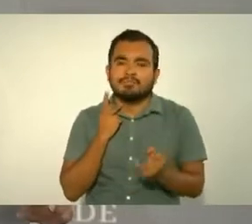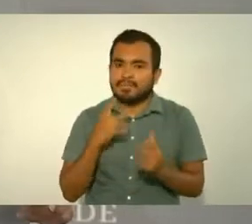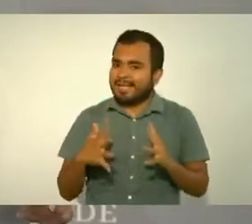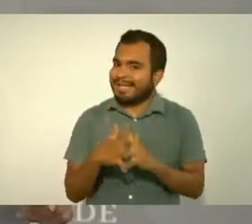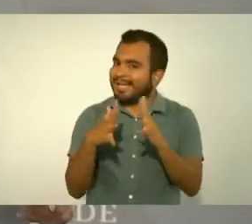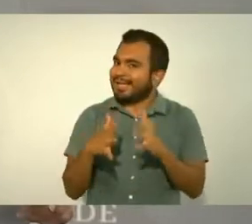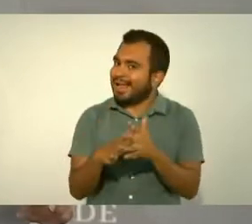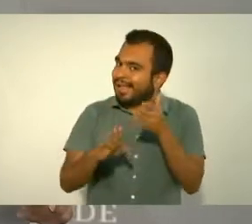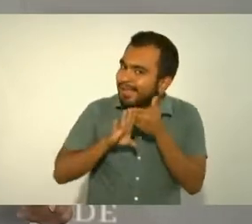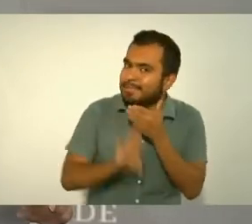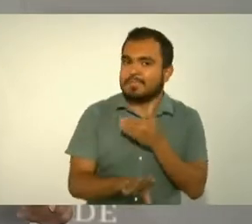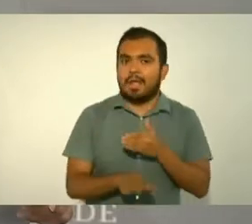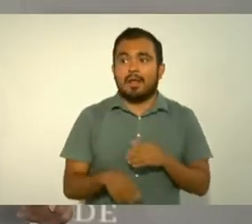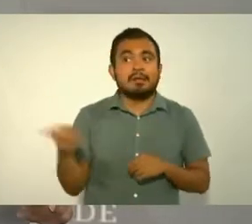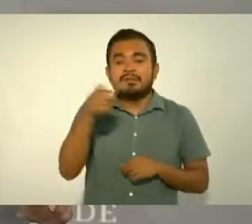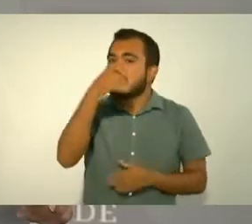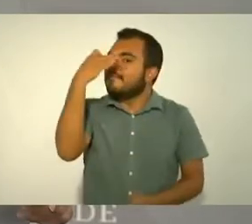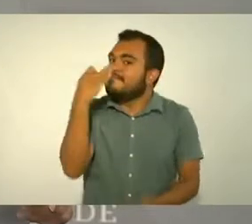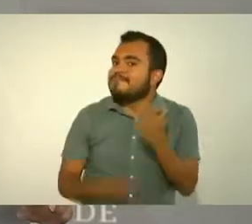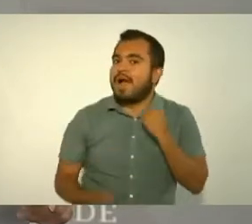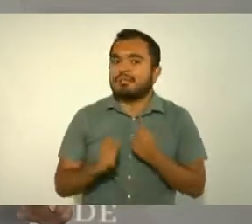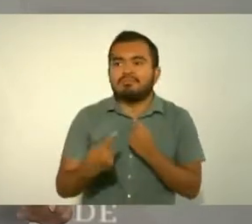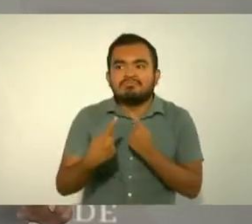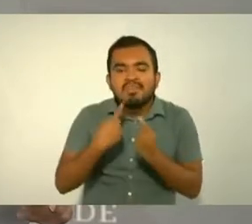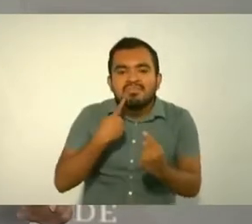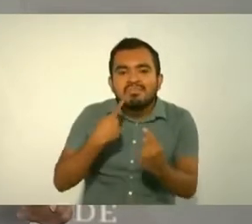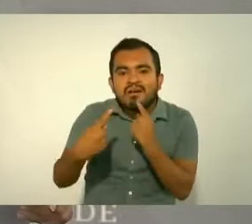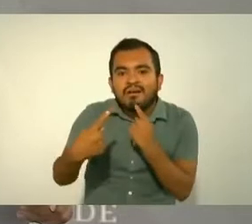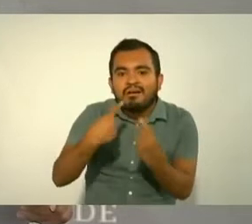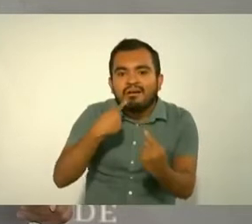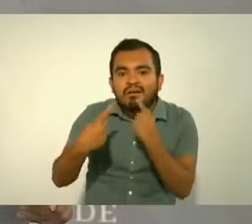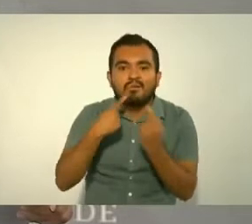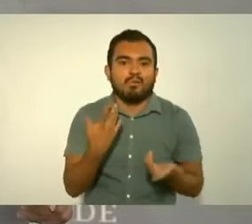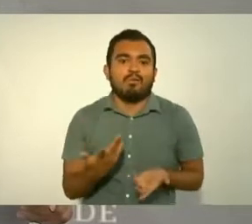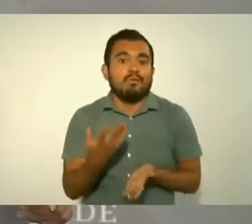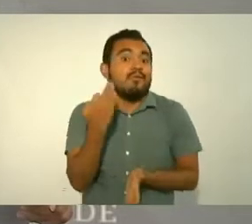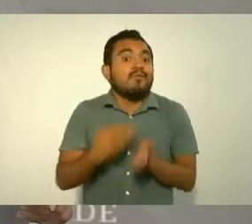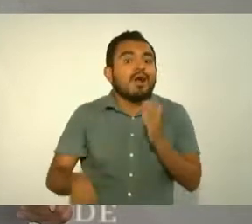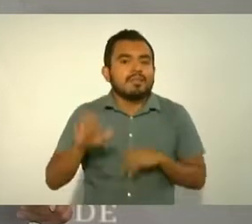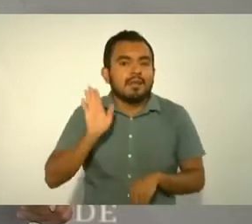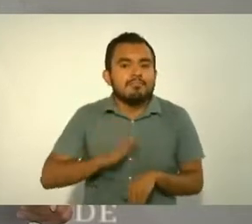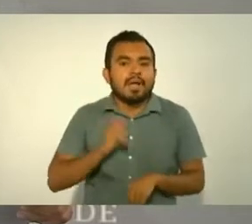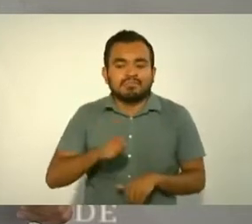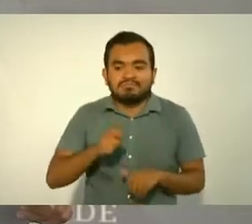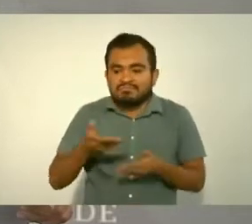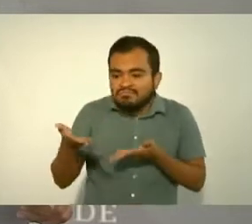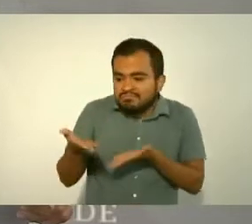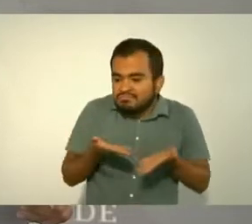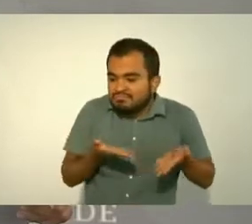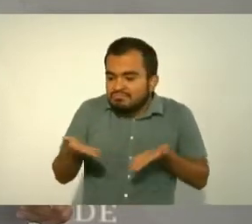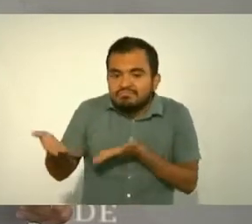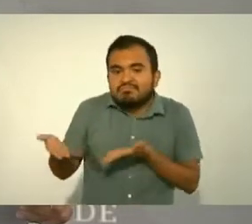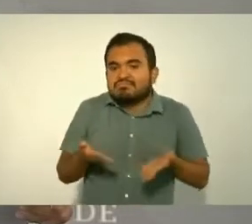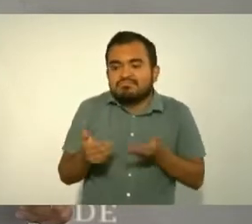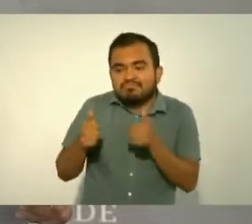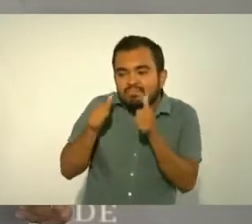diálogo faltó más política porque se